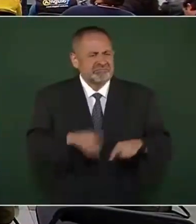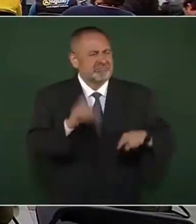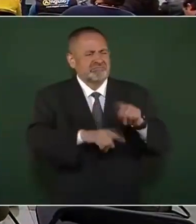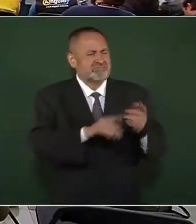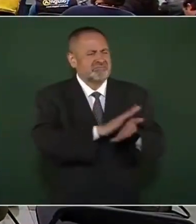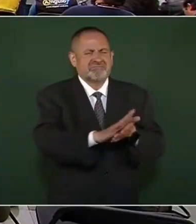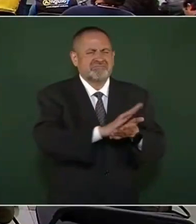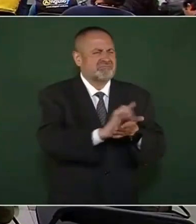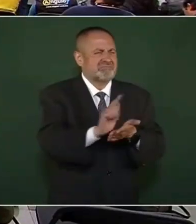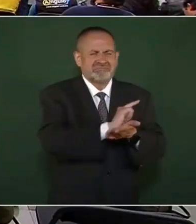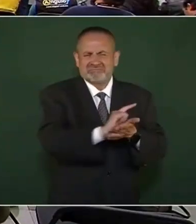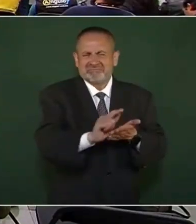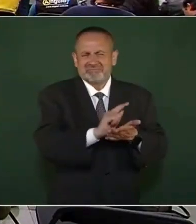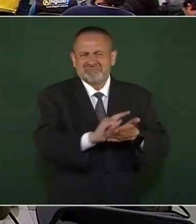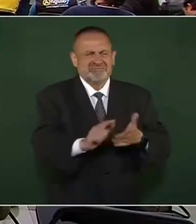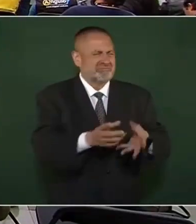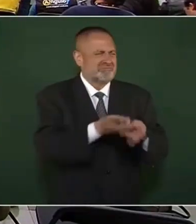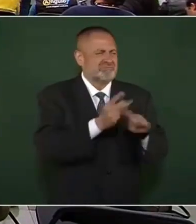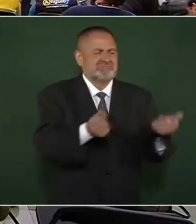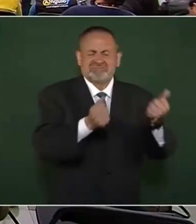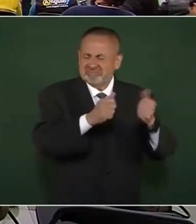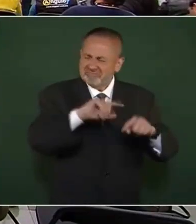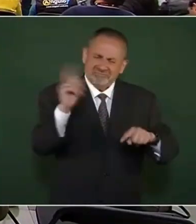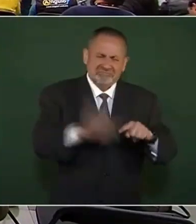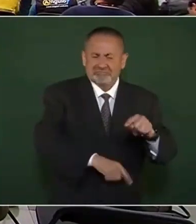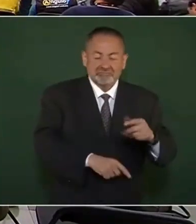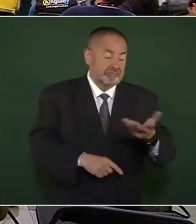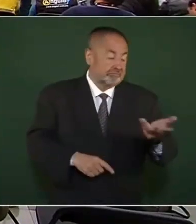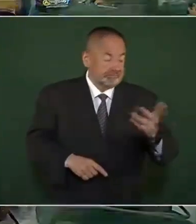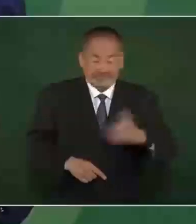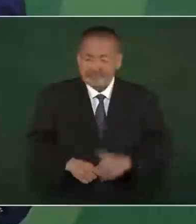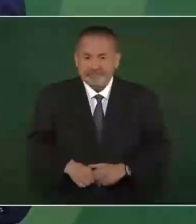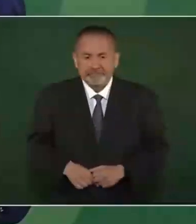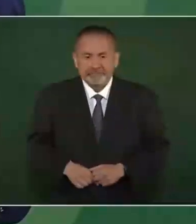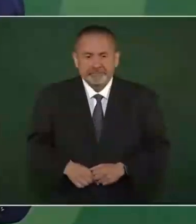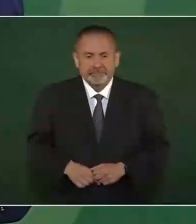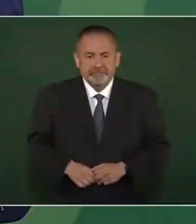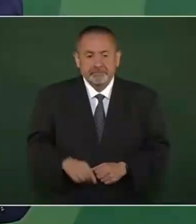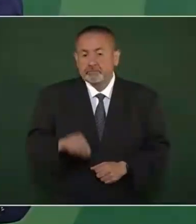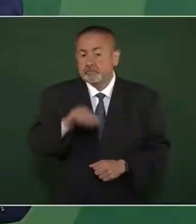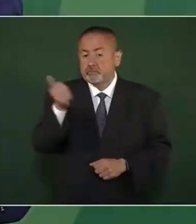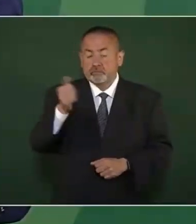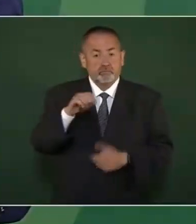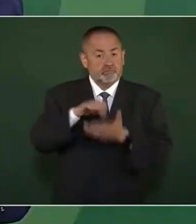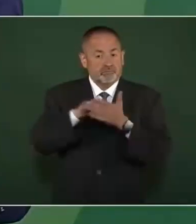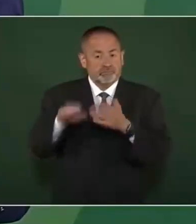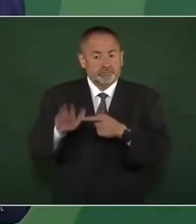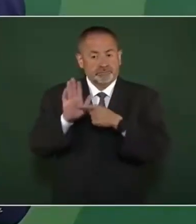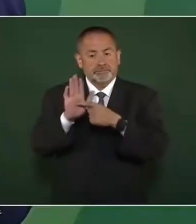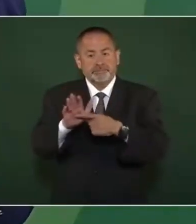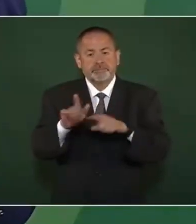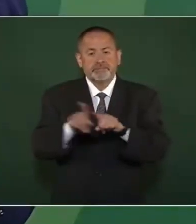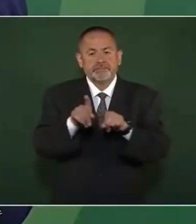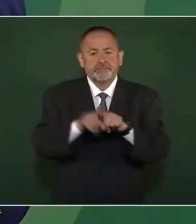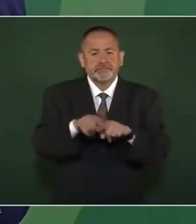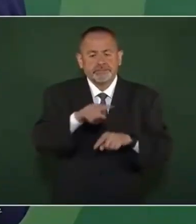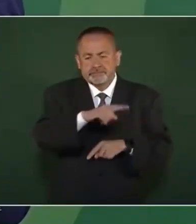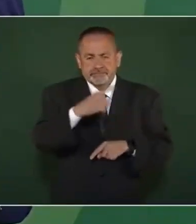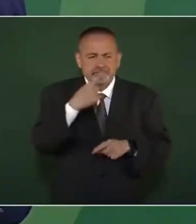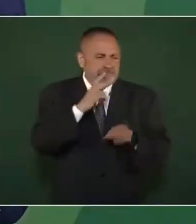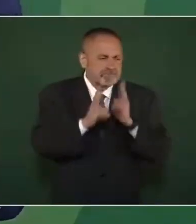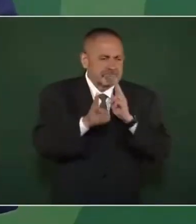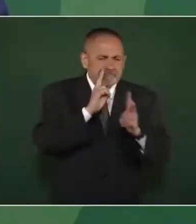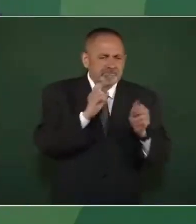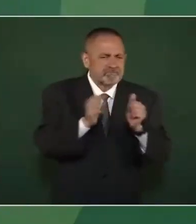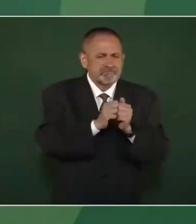hay que limpiar. otra cuestión que es muy ilustrativa es esa conversación